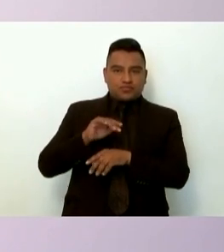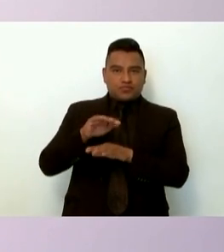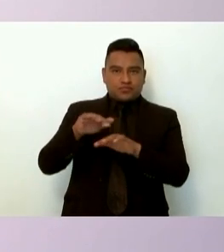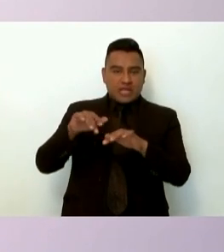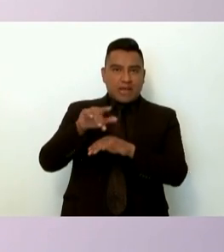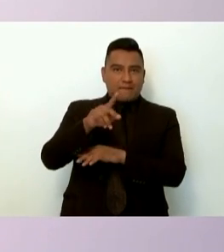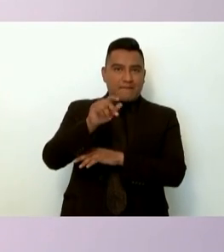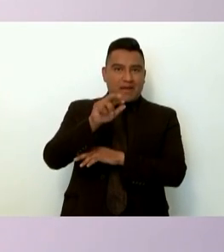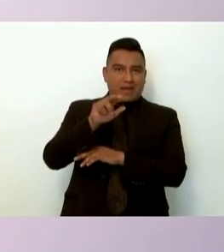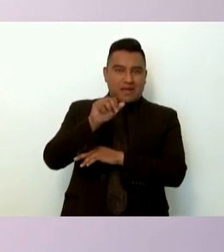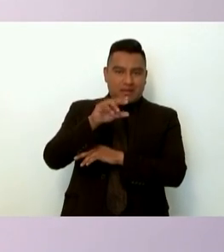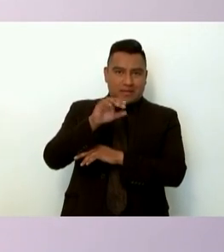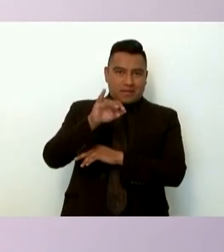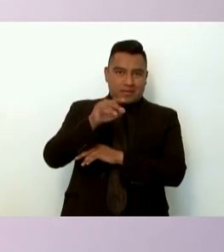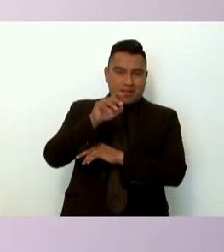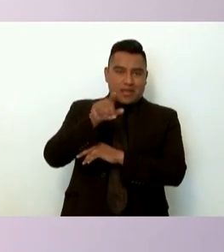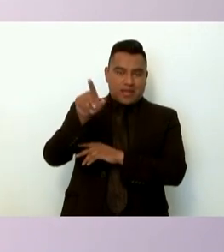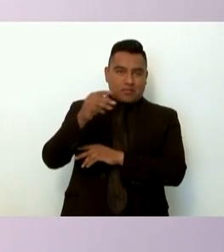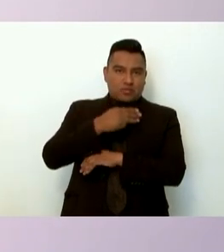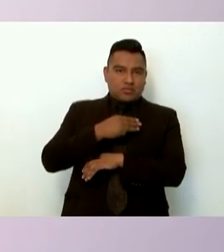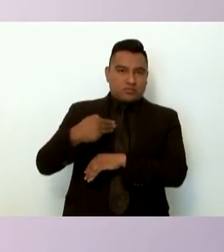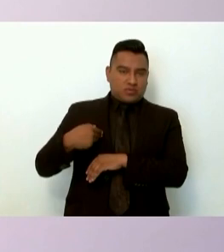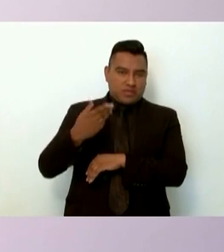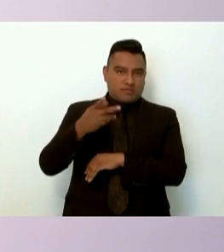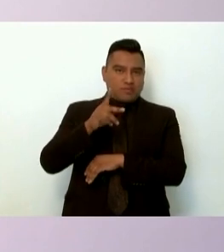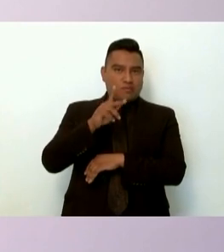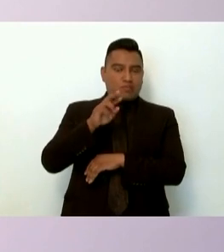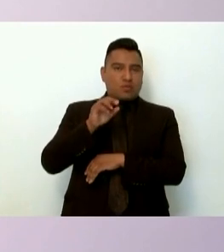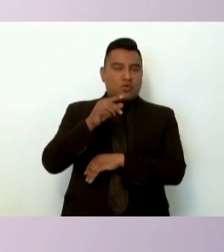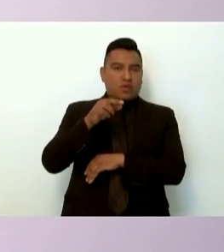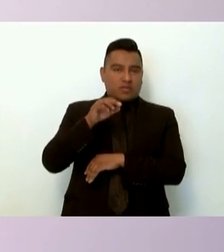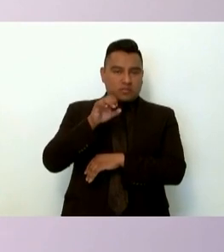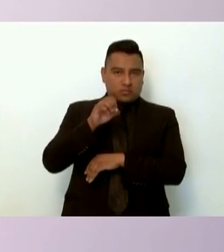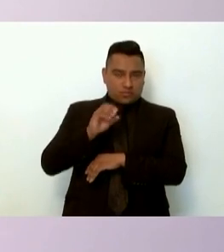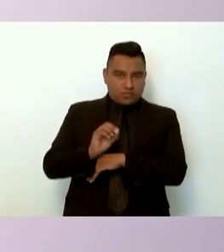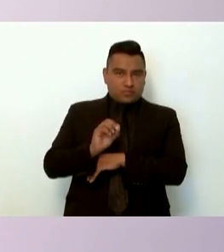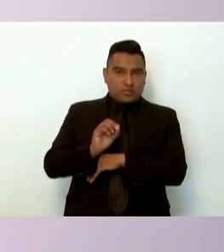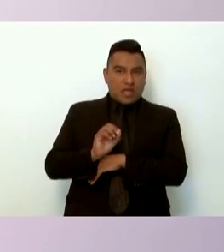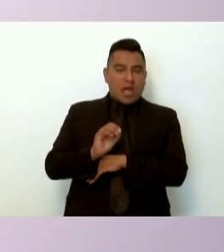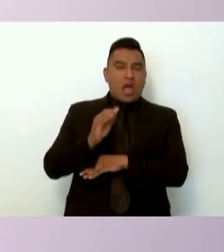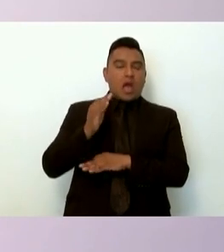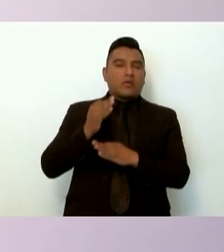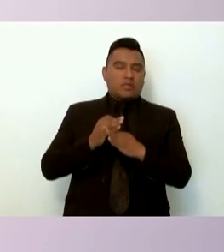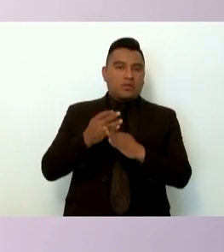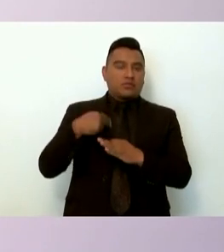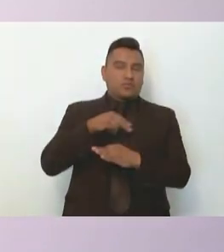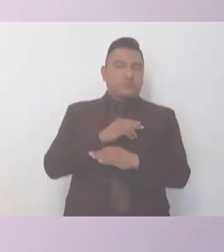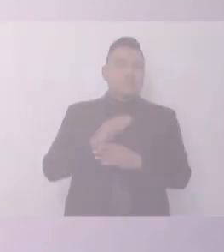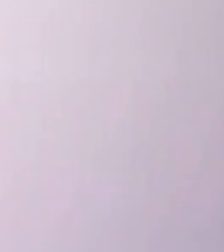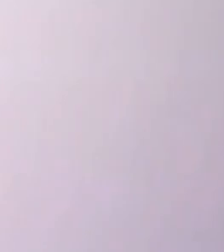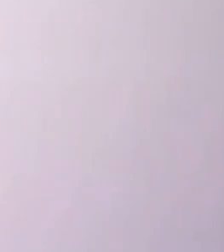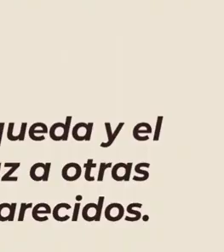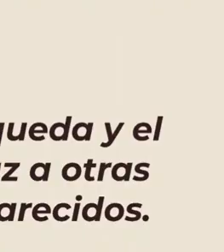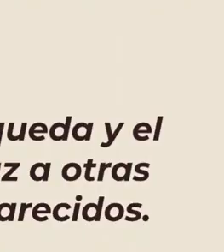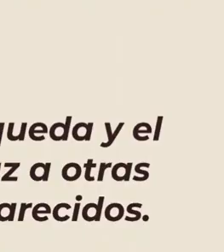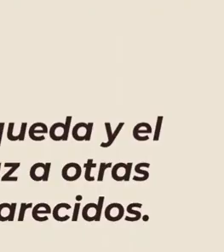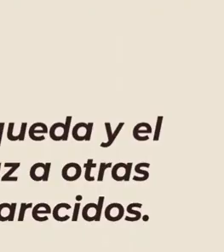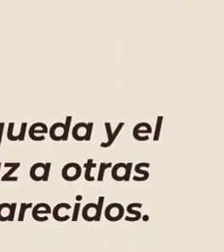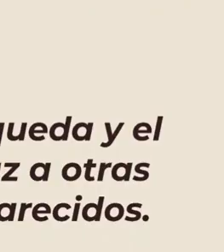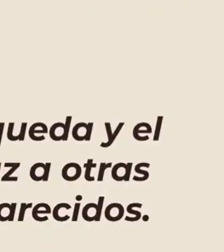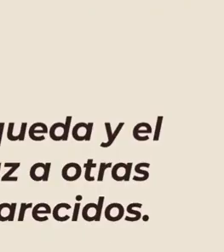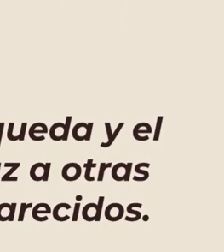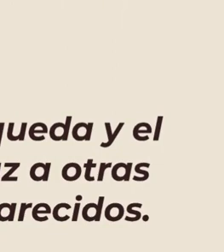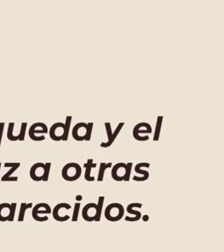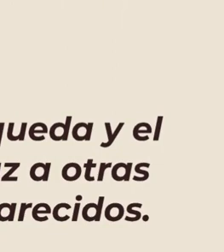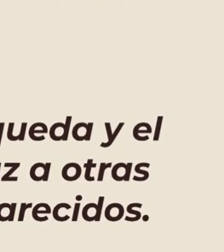las Cuevillas en la Petlanca en el municipio de Cursal del Pregreso que estamos esperando la fecha que le fije el laboratorio de Eastbrook